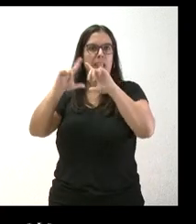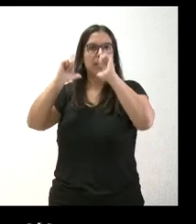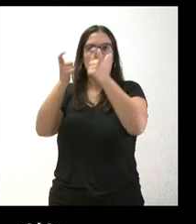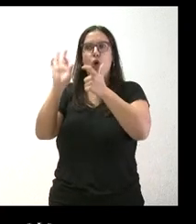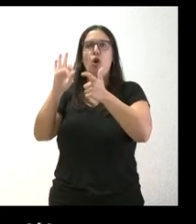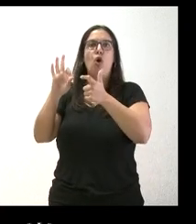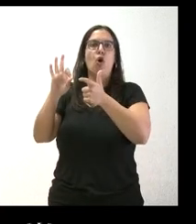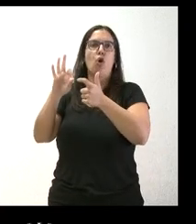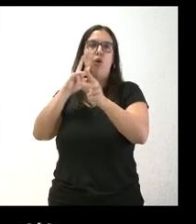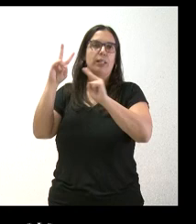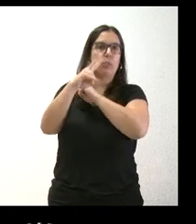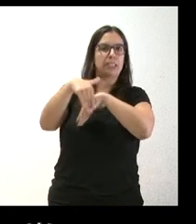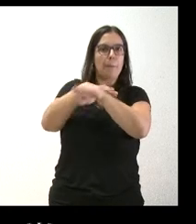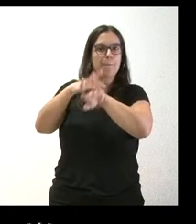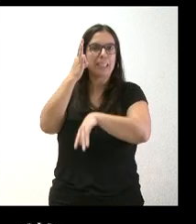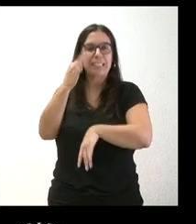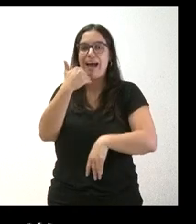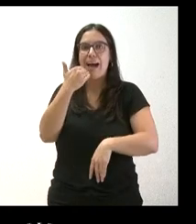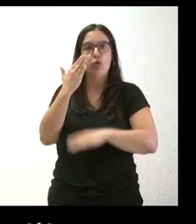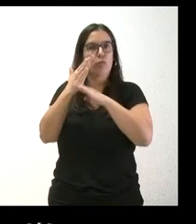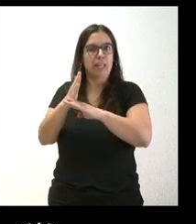ministra a las cartas que usted le envió los datos,